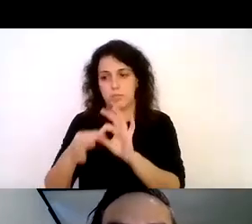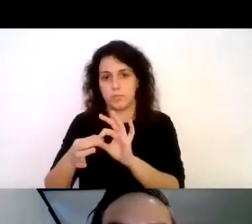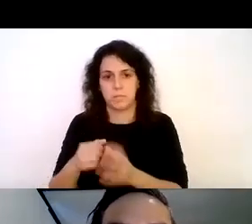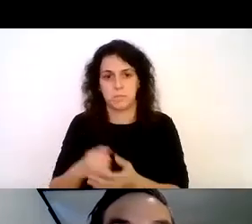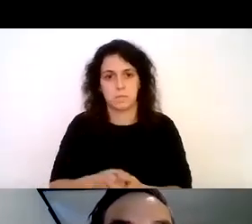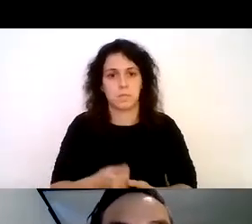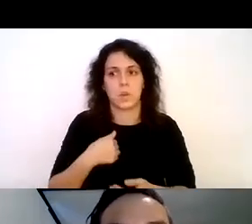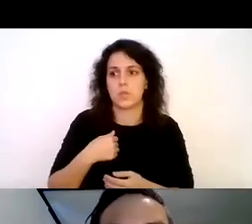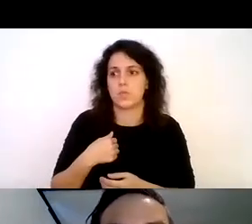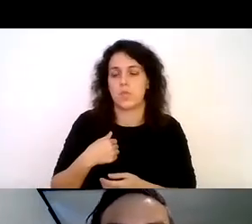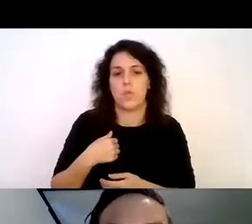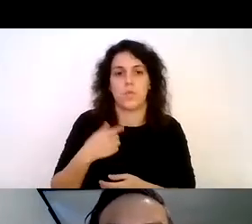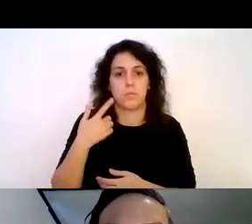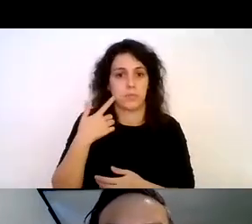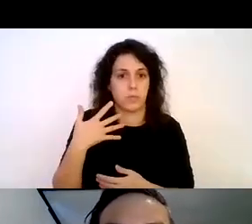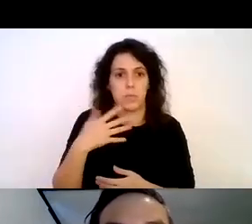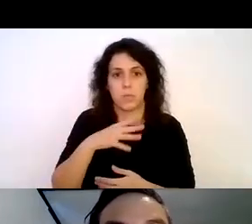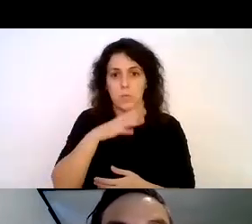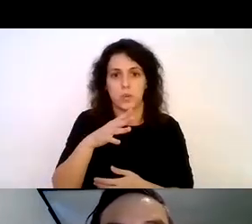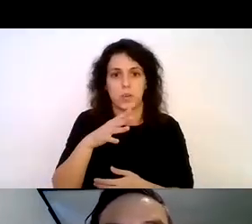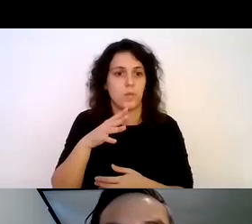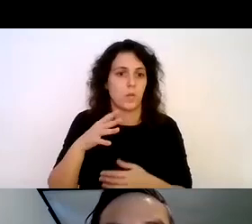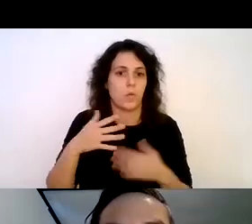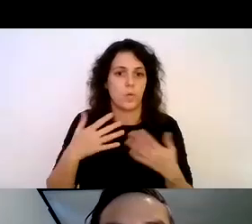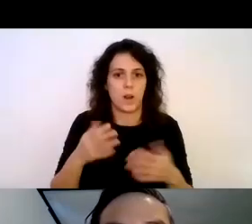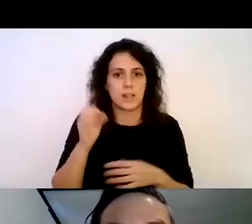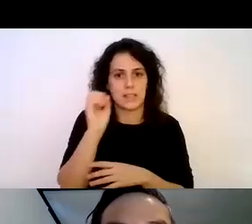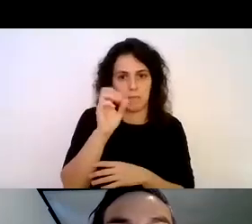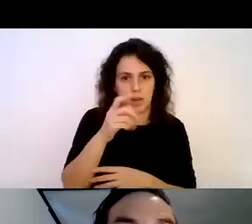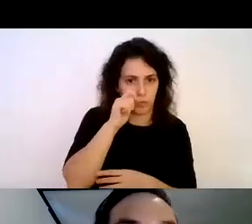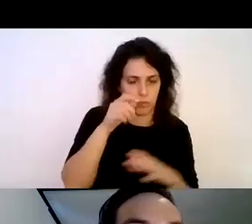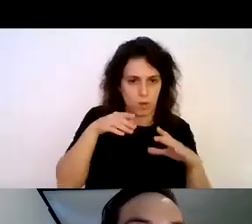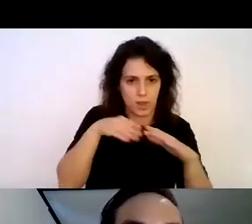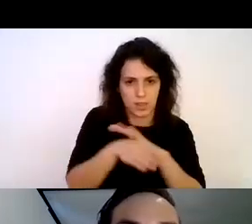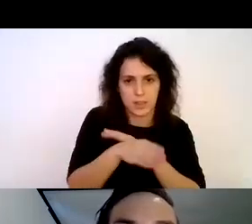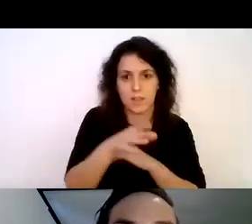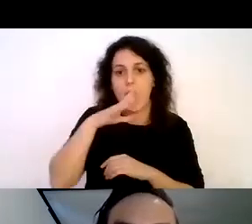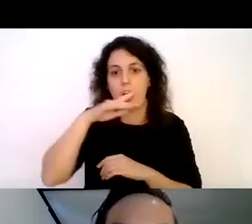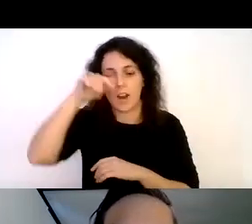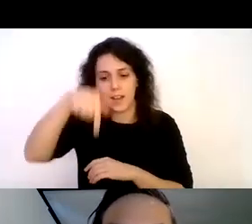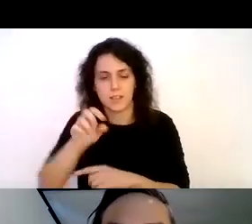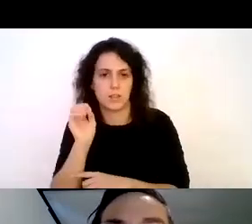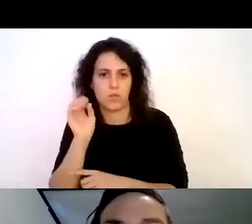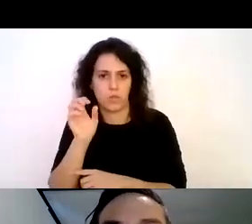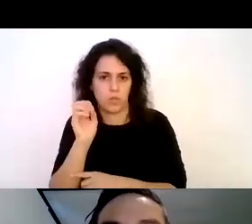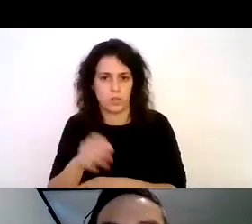dar a conocer escalando eventos más importantes como seminarios de turismo accesible y ahora este distinguido congreso